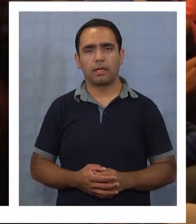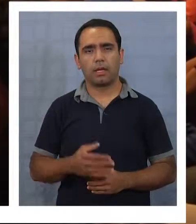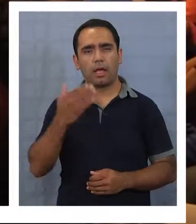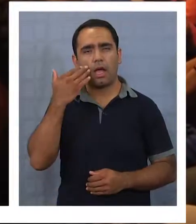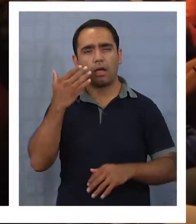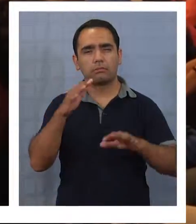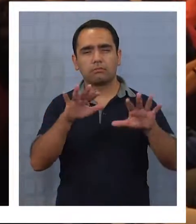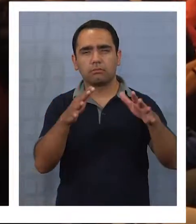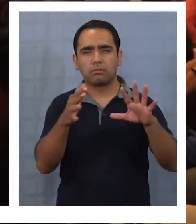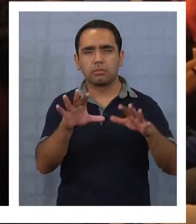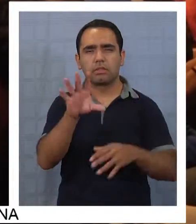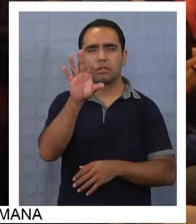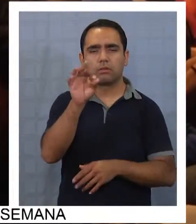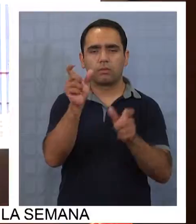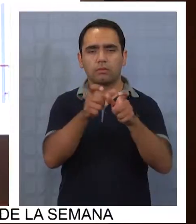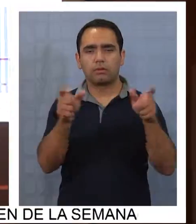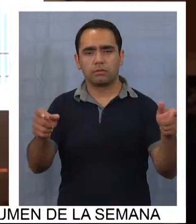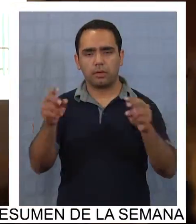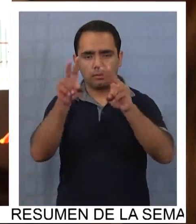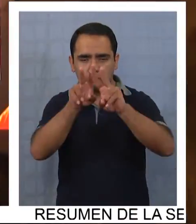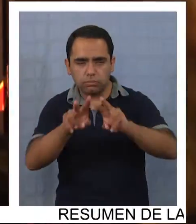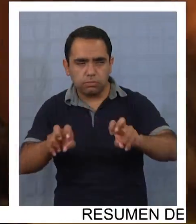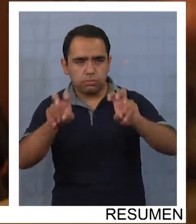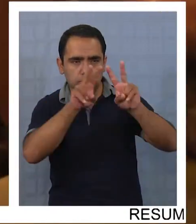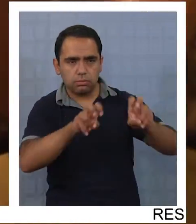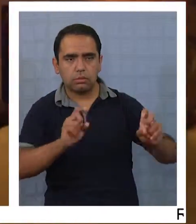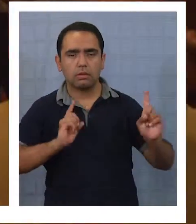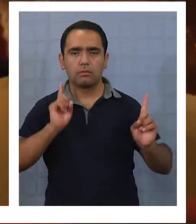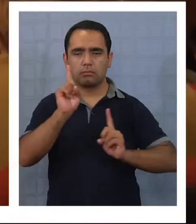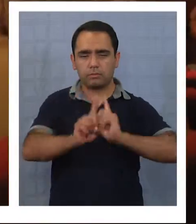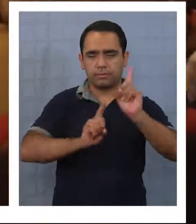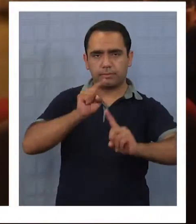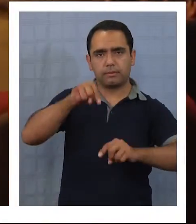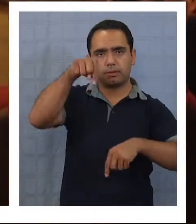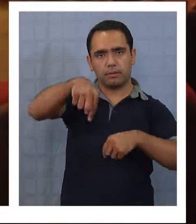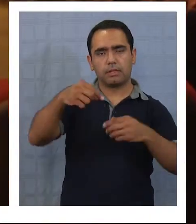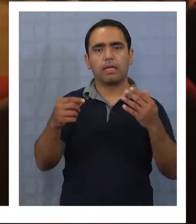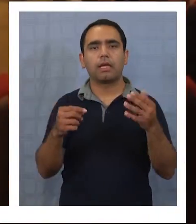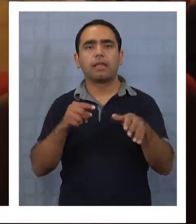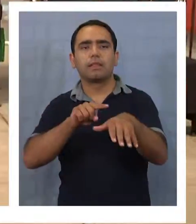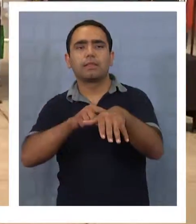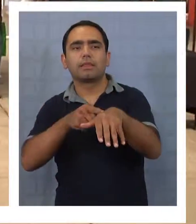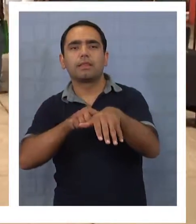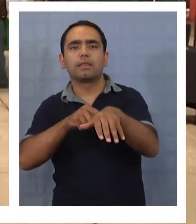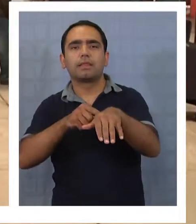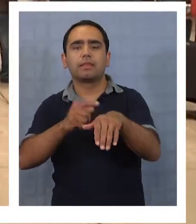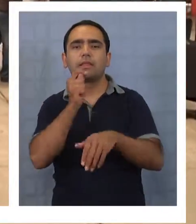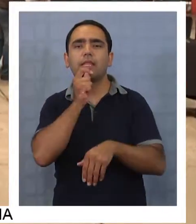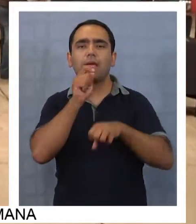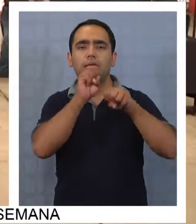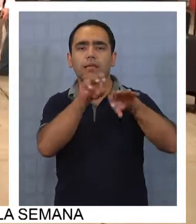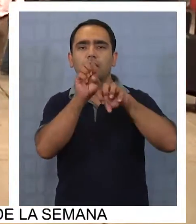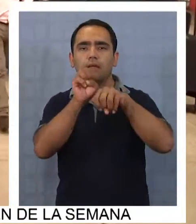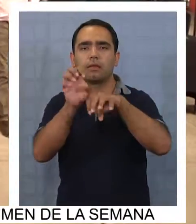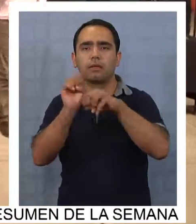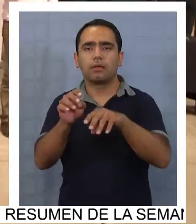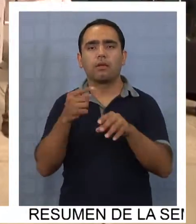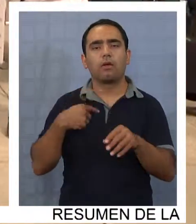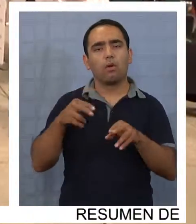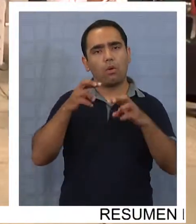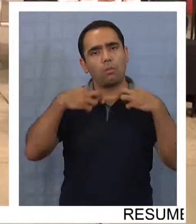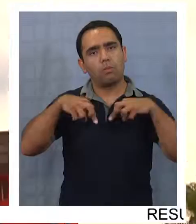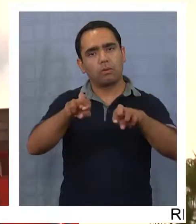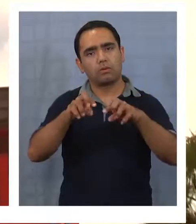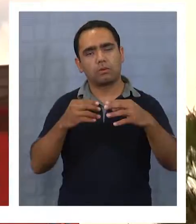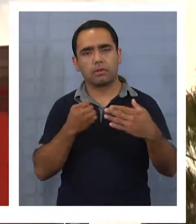Alrededor de 50 investigadores se dan cita en la ciudad en el marco del taller Oportunidades de Cooperación Mutua